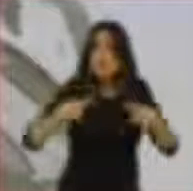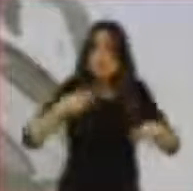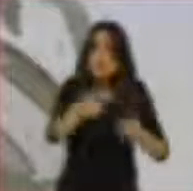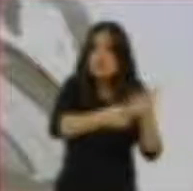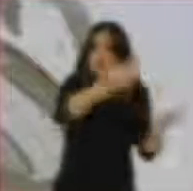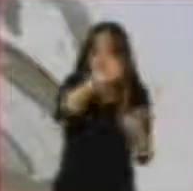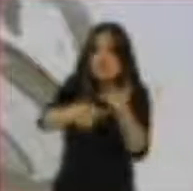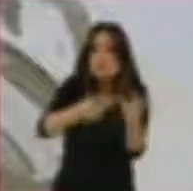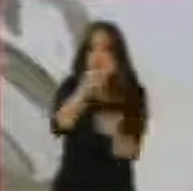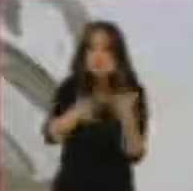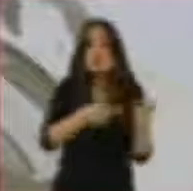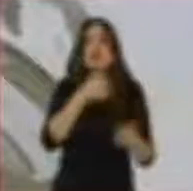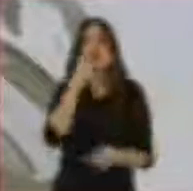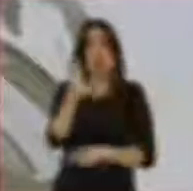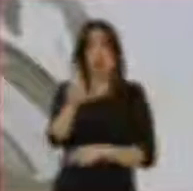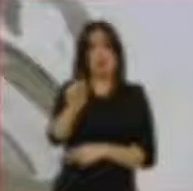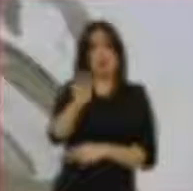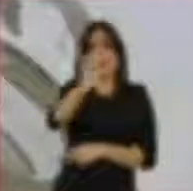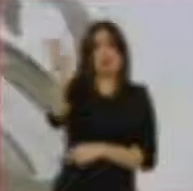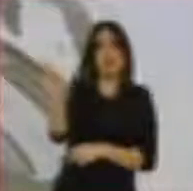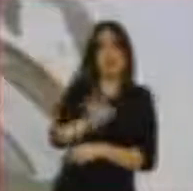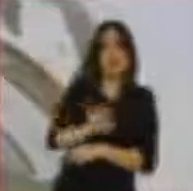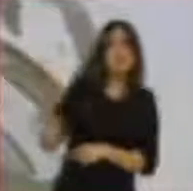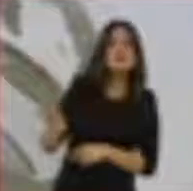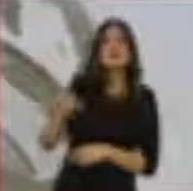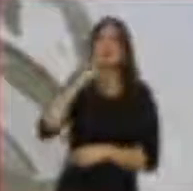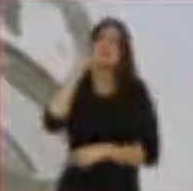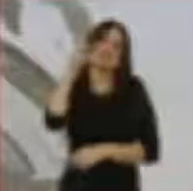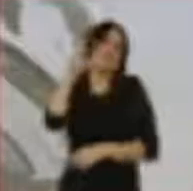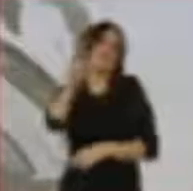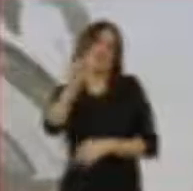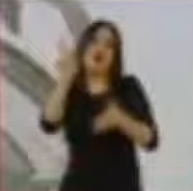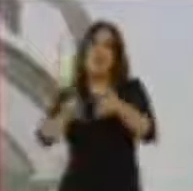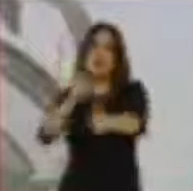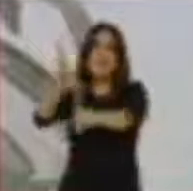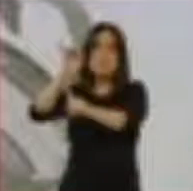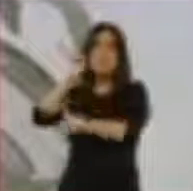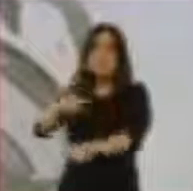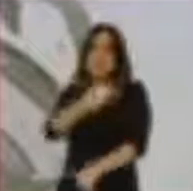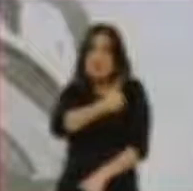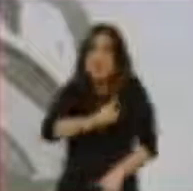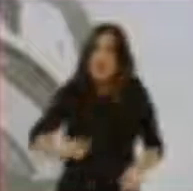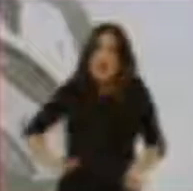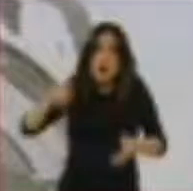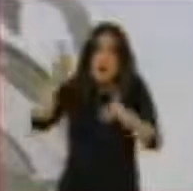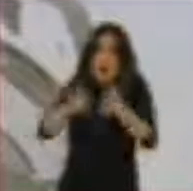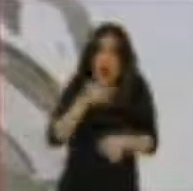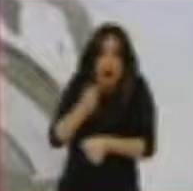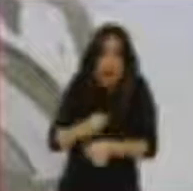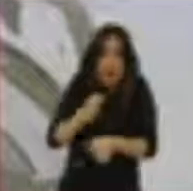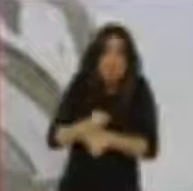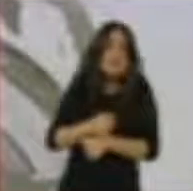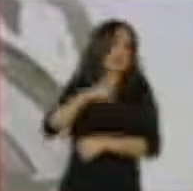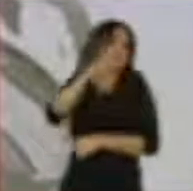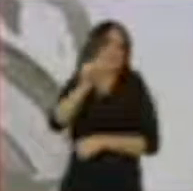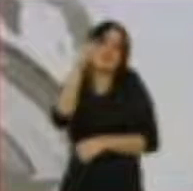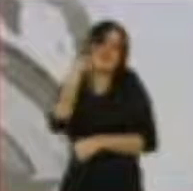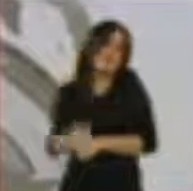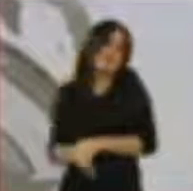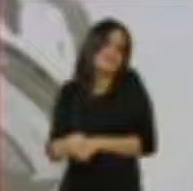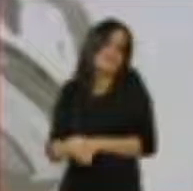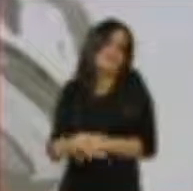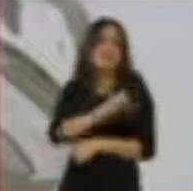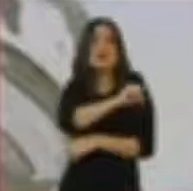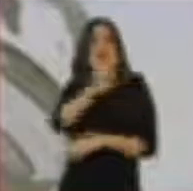O sea, 80 por ciento o cuatro de cada cinco dicen que no, pero en realidad no sabemos si está evaluando